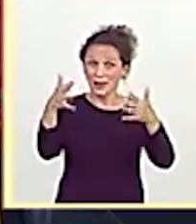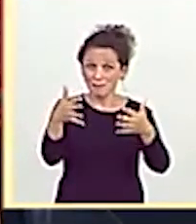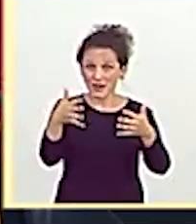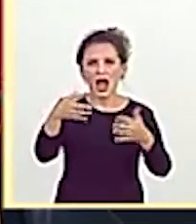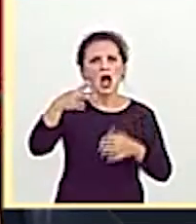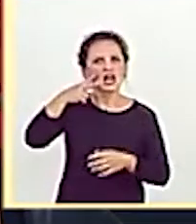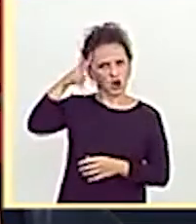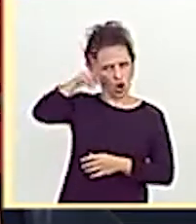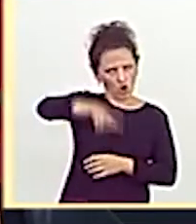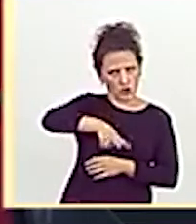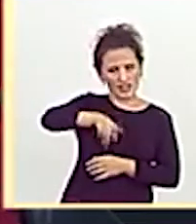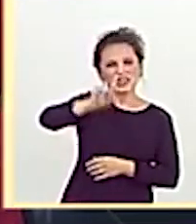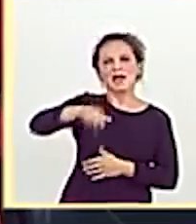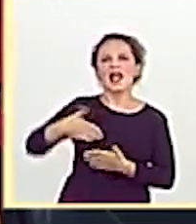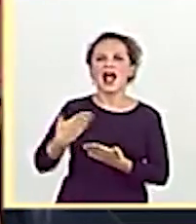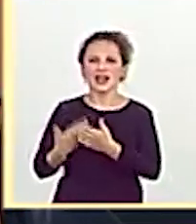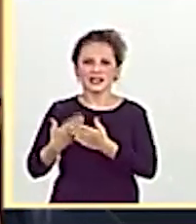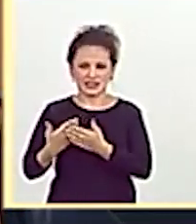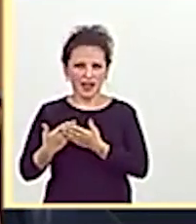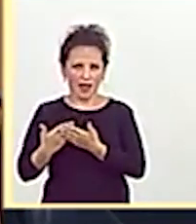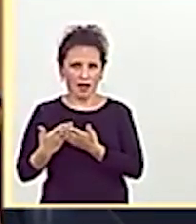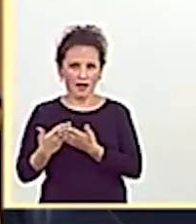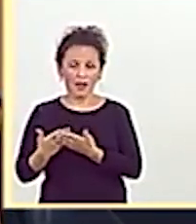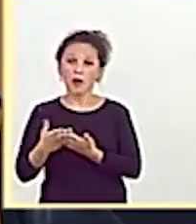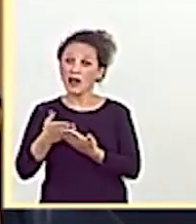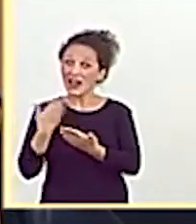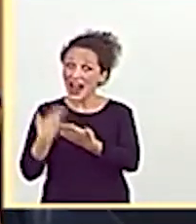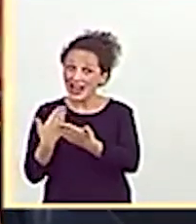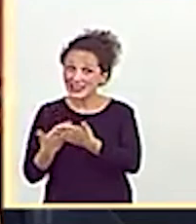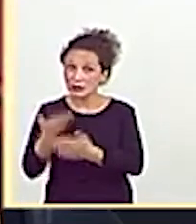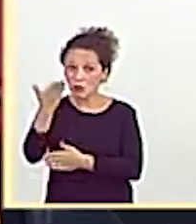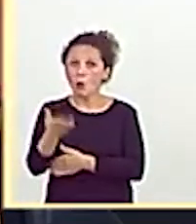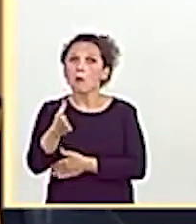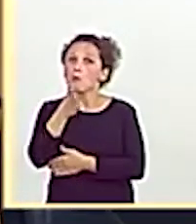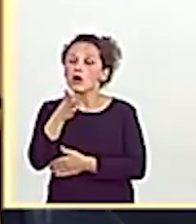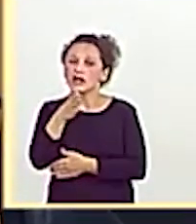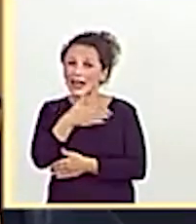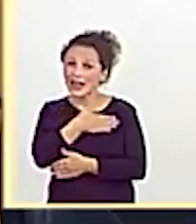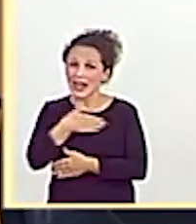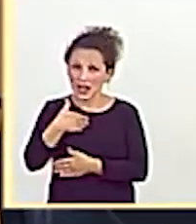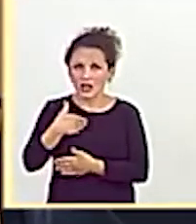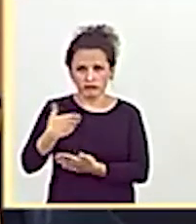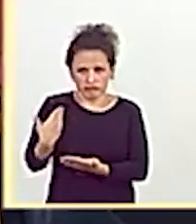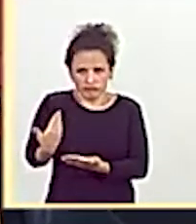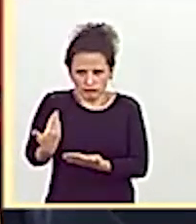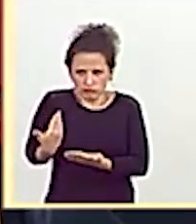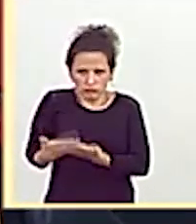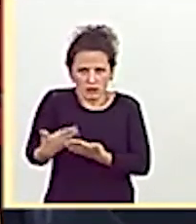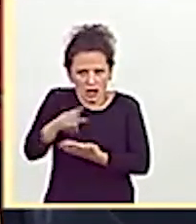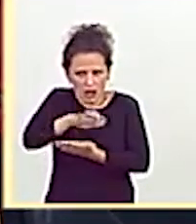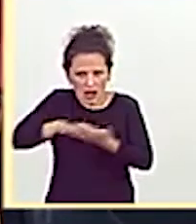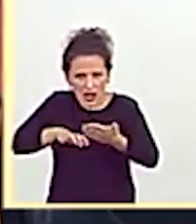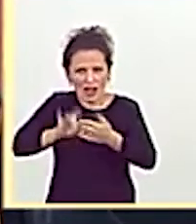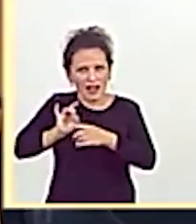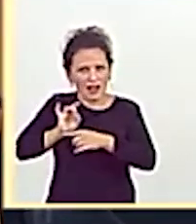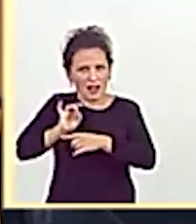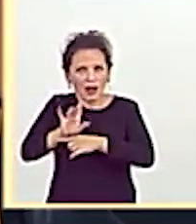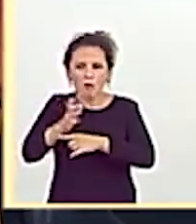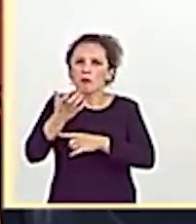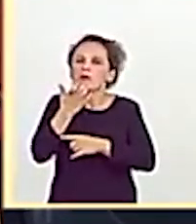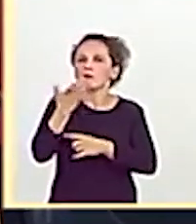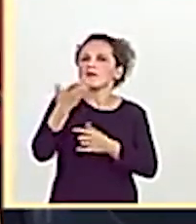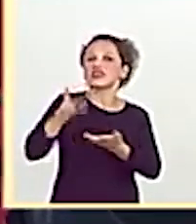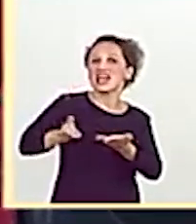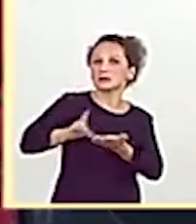de su garantía Y la garantía es clave, por eso queremos ratificar la carta Es hablar, como usted decía, de la protección ante el despido